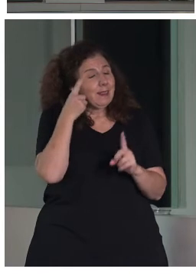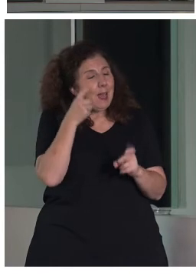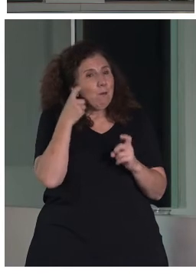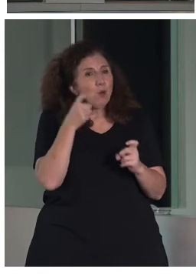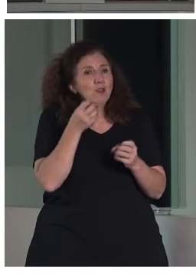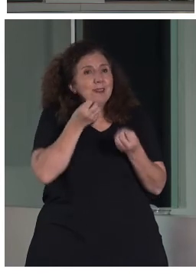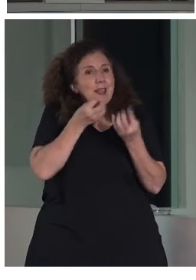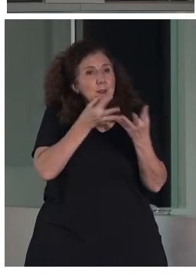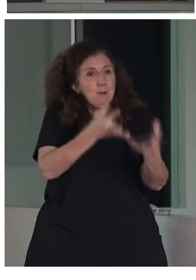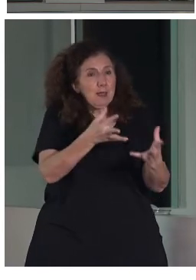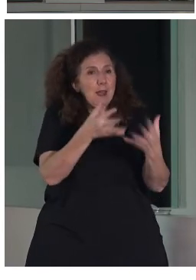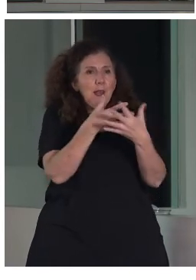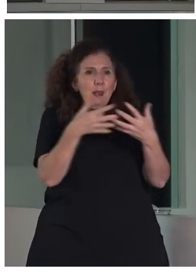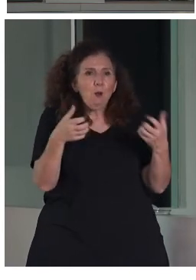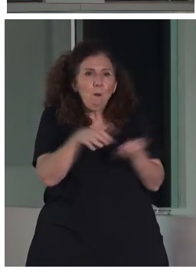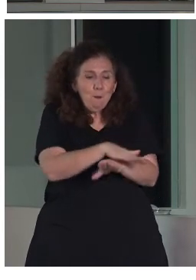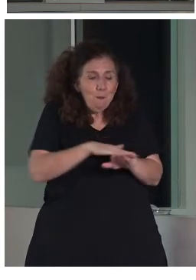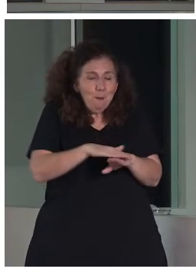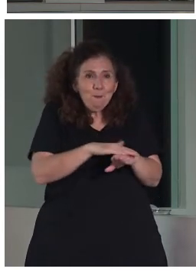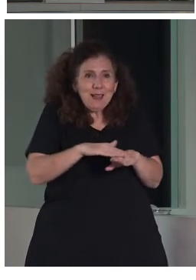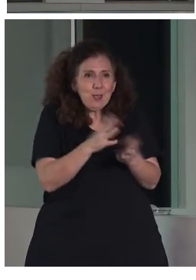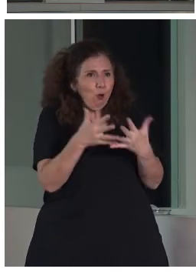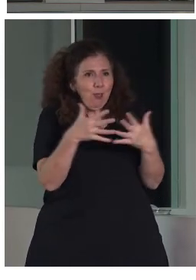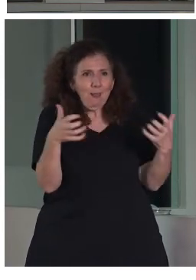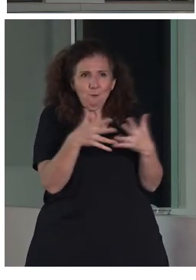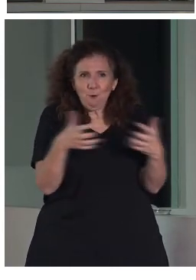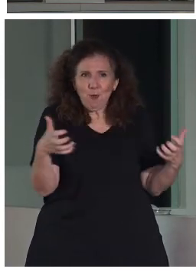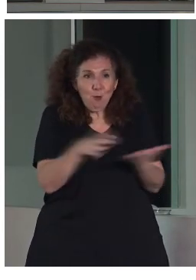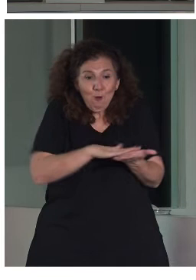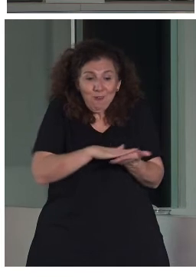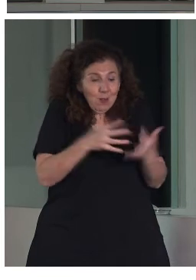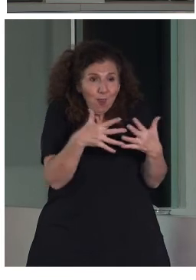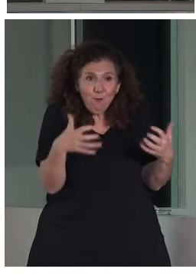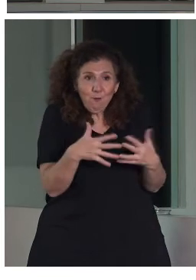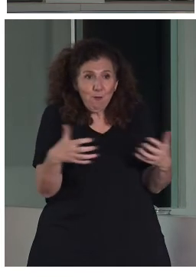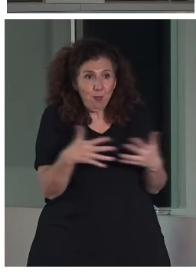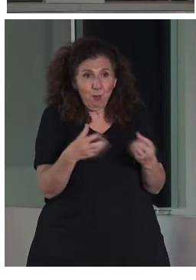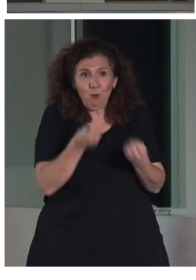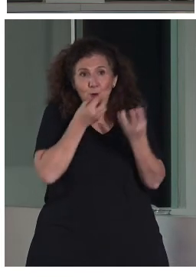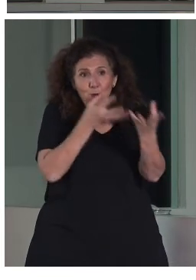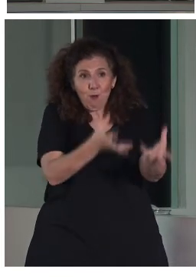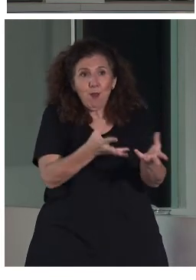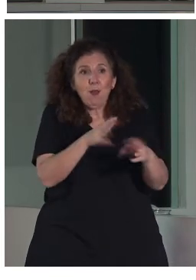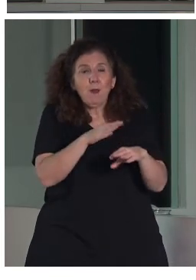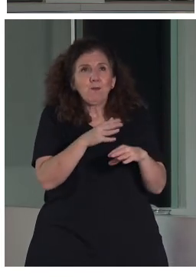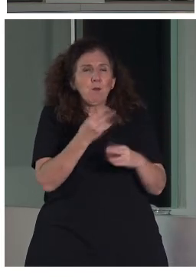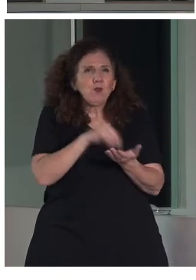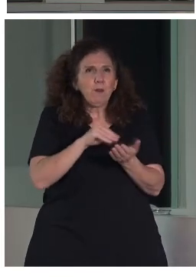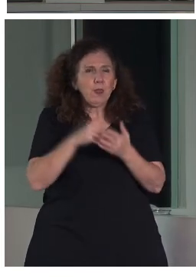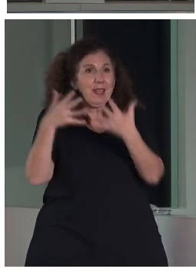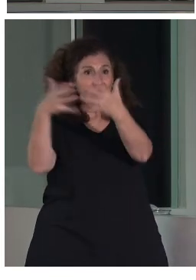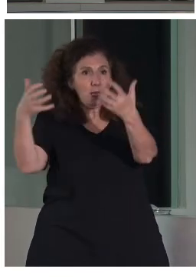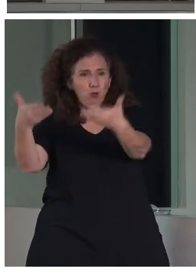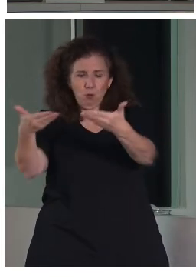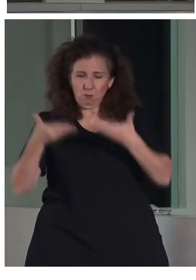ordenada y organizada. Porque si resulta que trabajamos los textos muchas veces como nos llegan en paralelo, al final